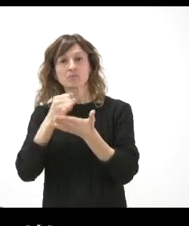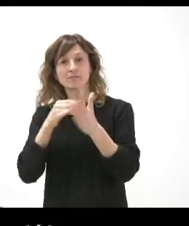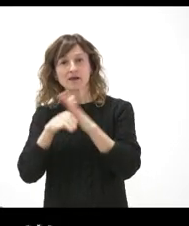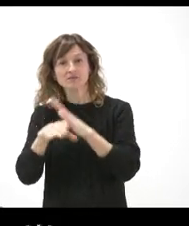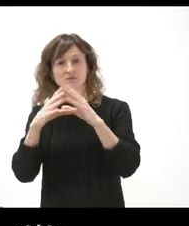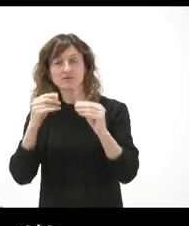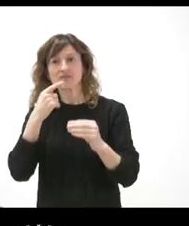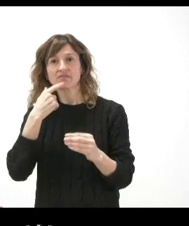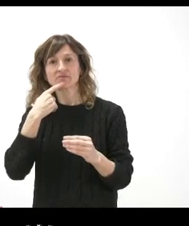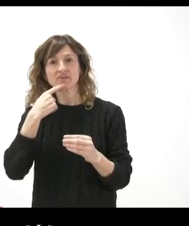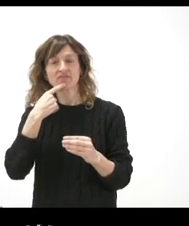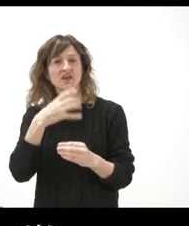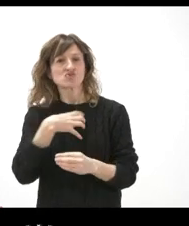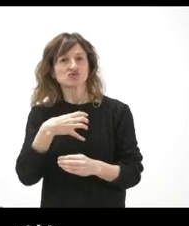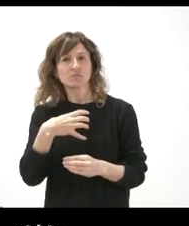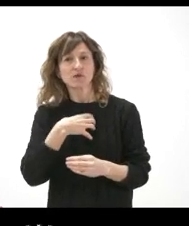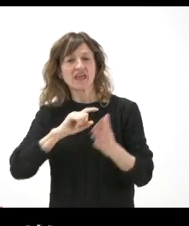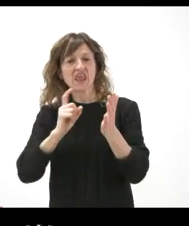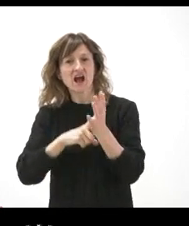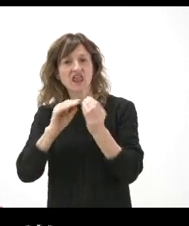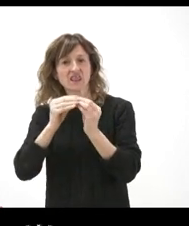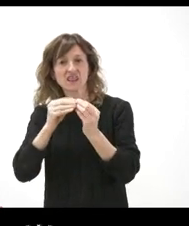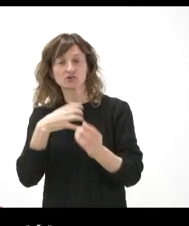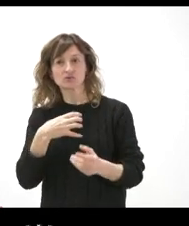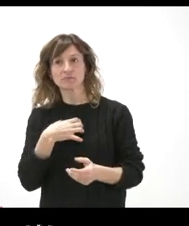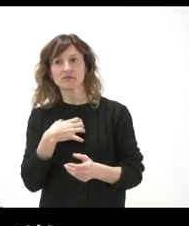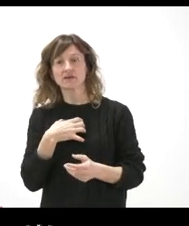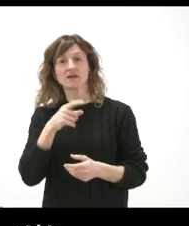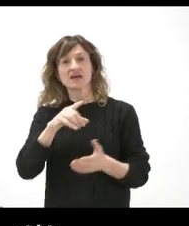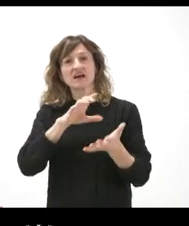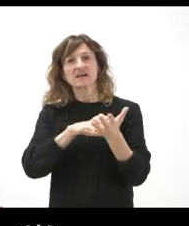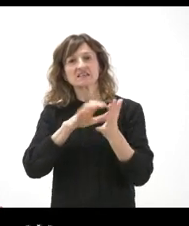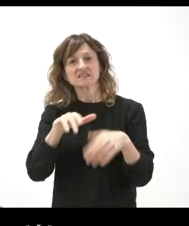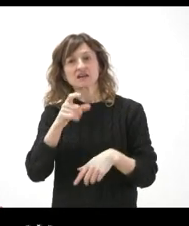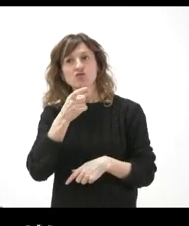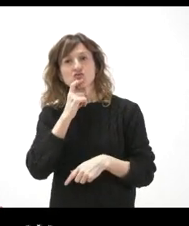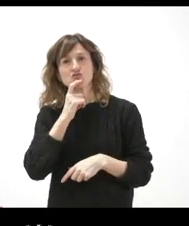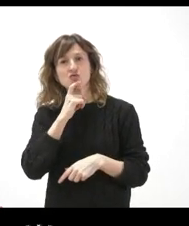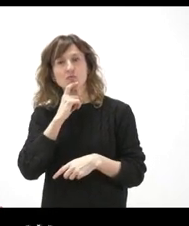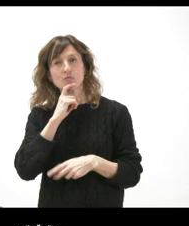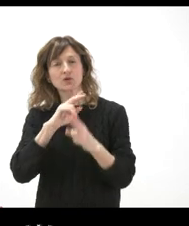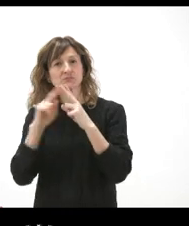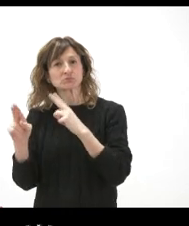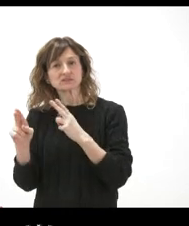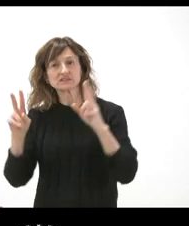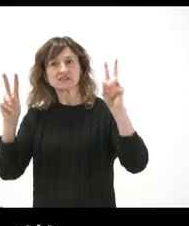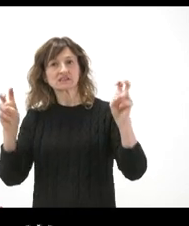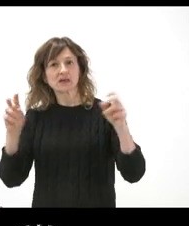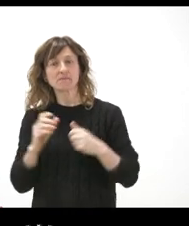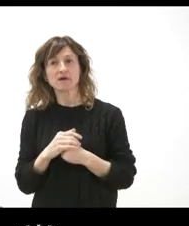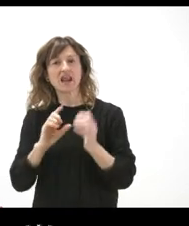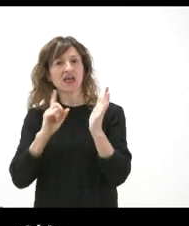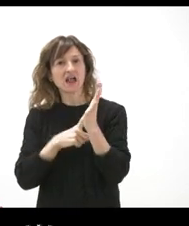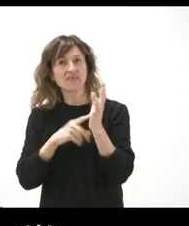frivolidad inviable y que no tiene cabida legal. Yo no sé si desde Castilla y León sabe cómo se puede encajar todo esto dentro de la